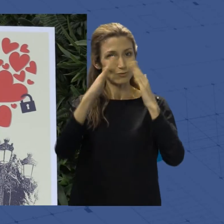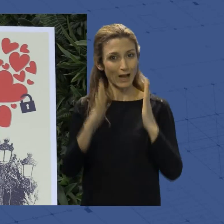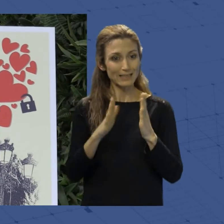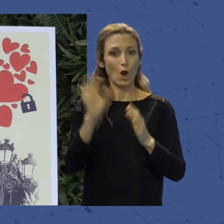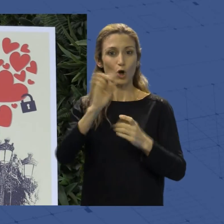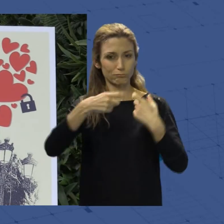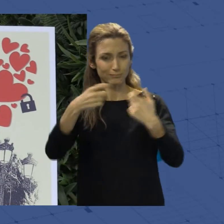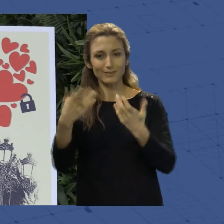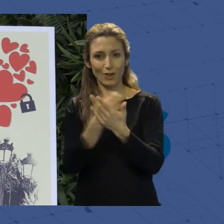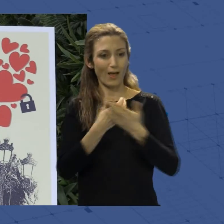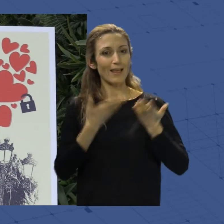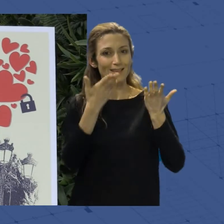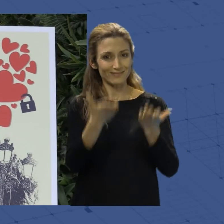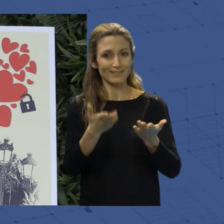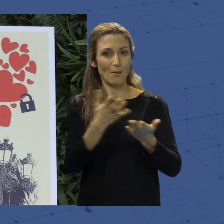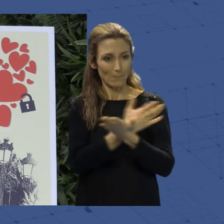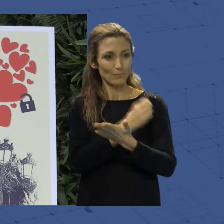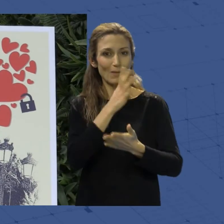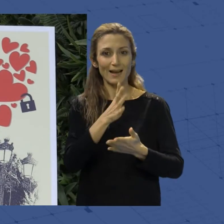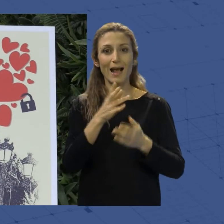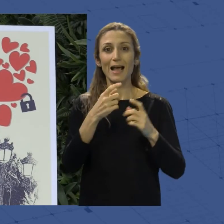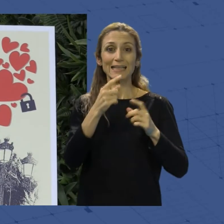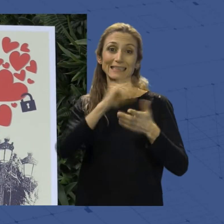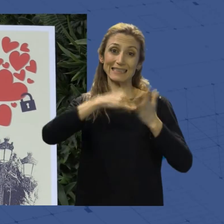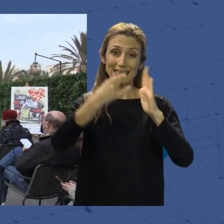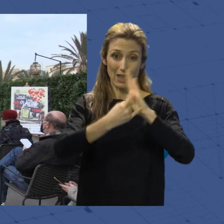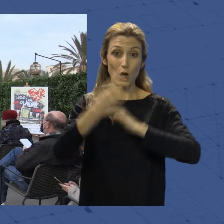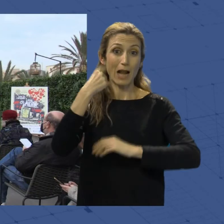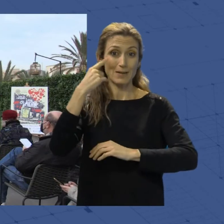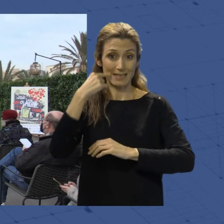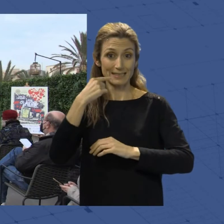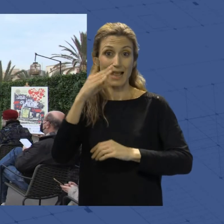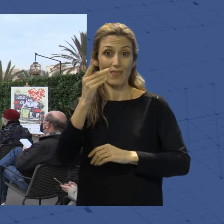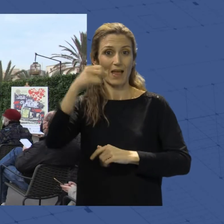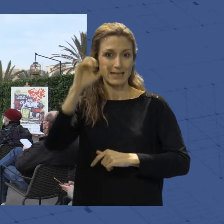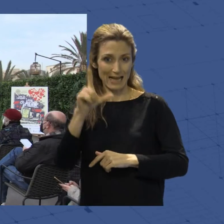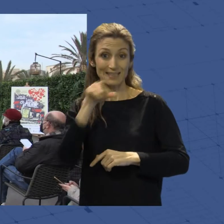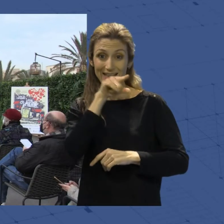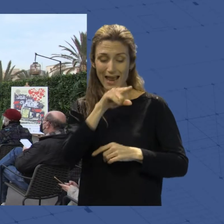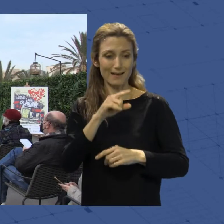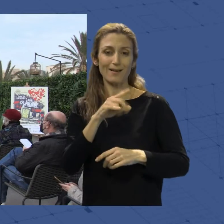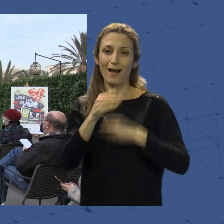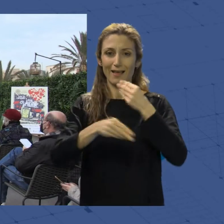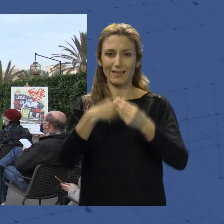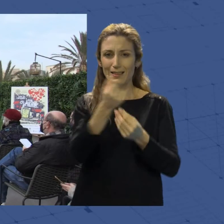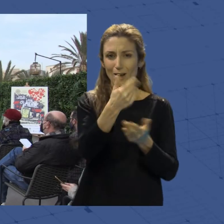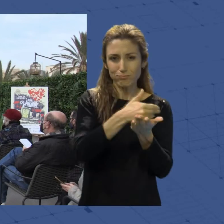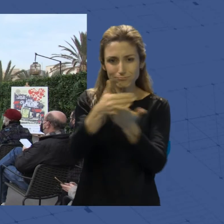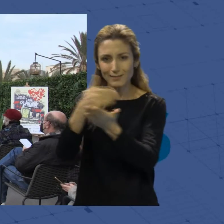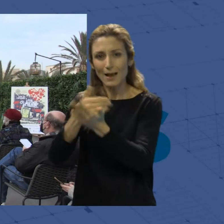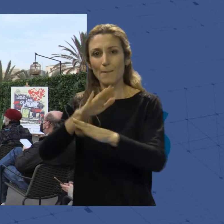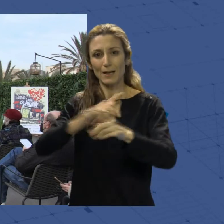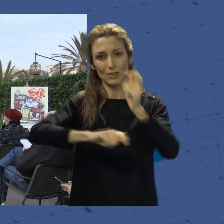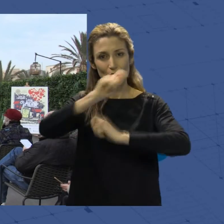con unos corazones creados por el diseñador almeriense Daniel Cerdá y cuyos beneficios irán destinados a la Asociación Española contra el